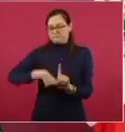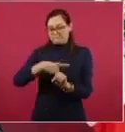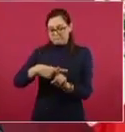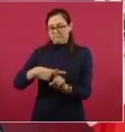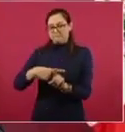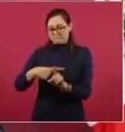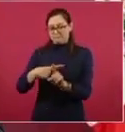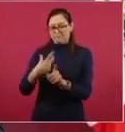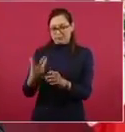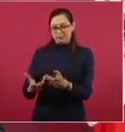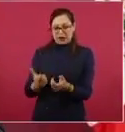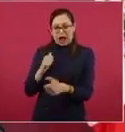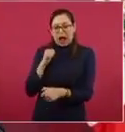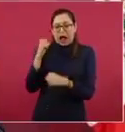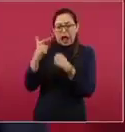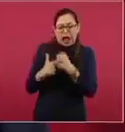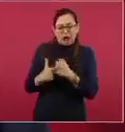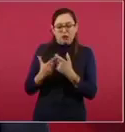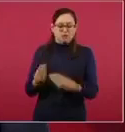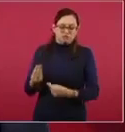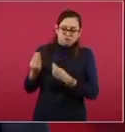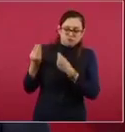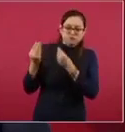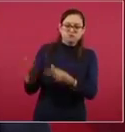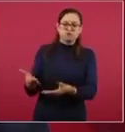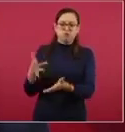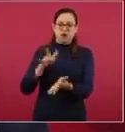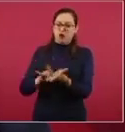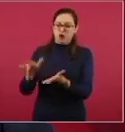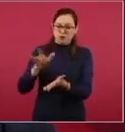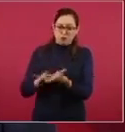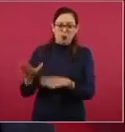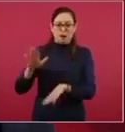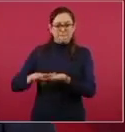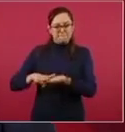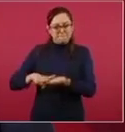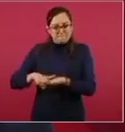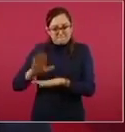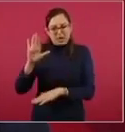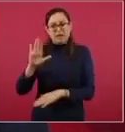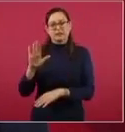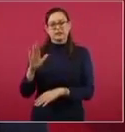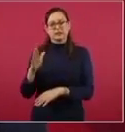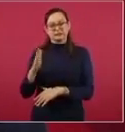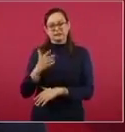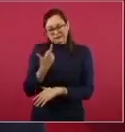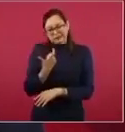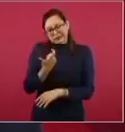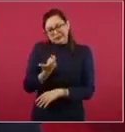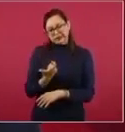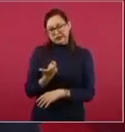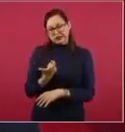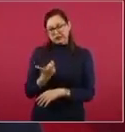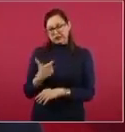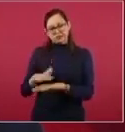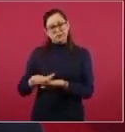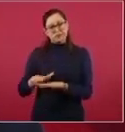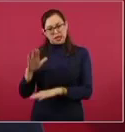otra cantidad igual